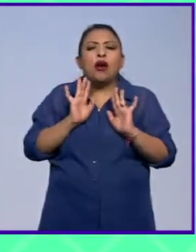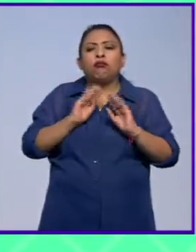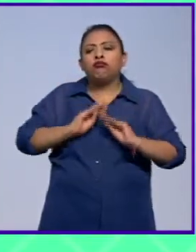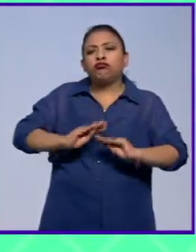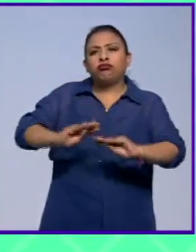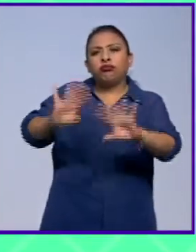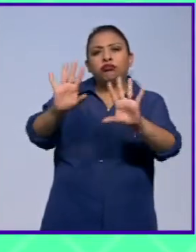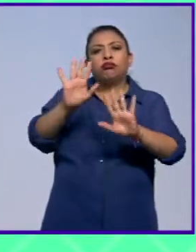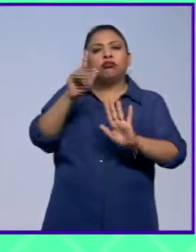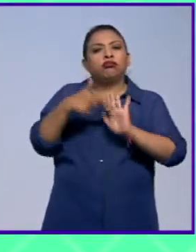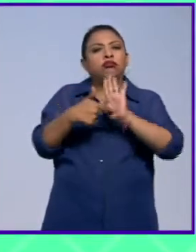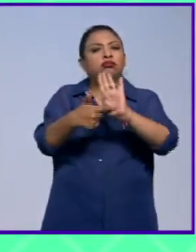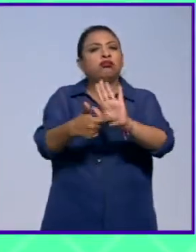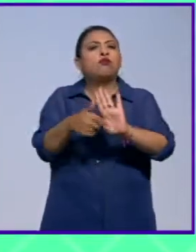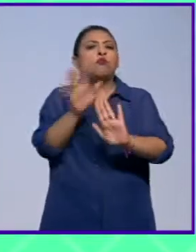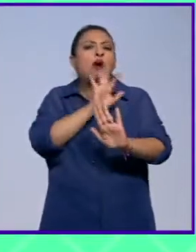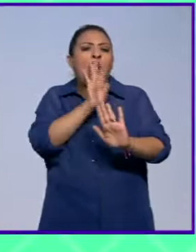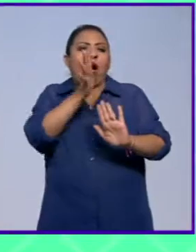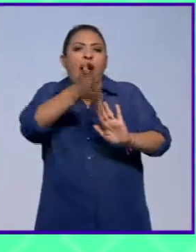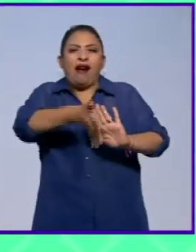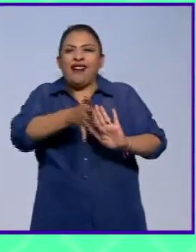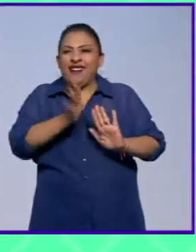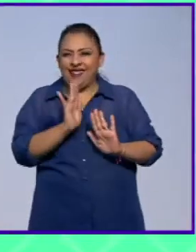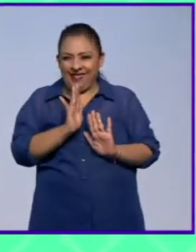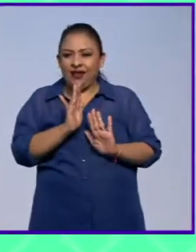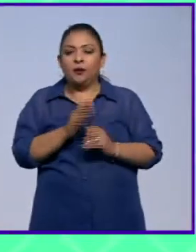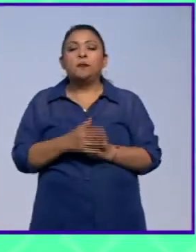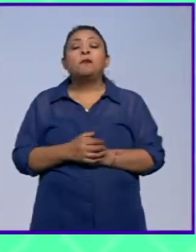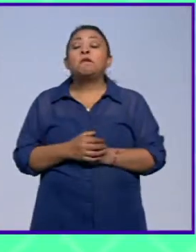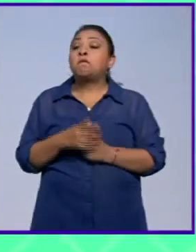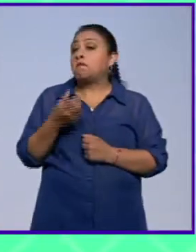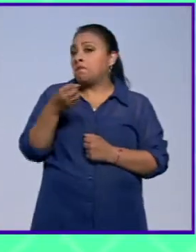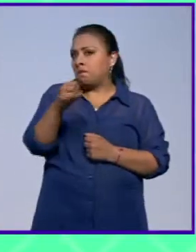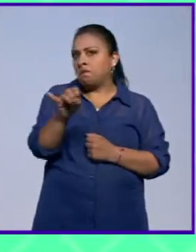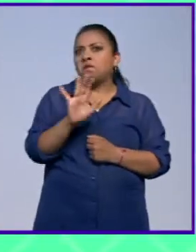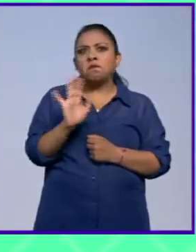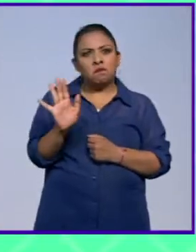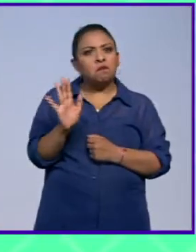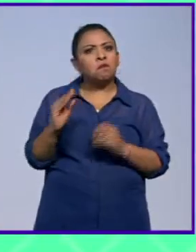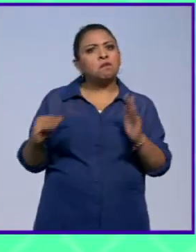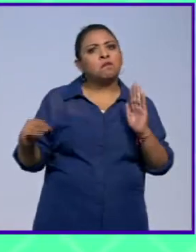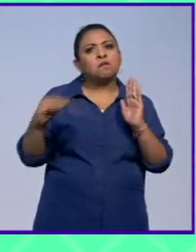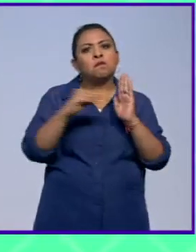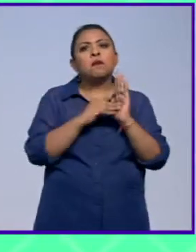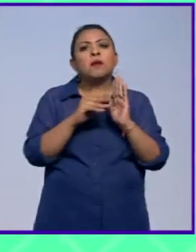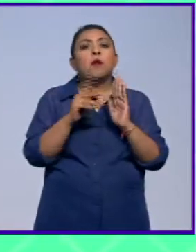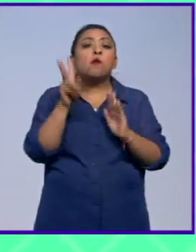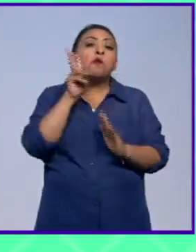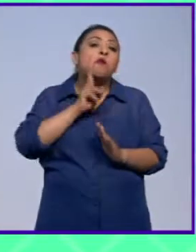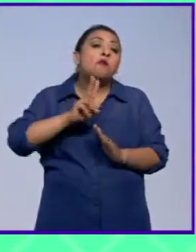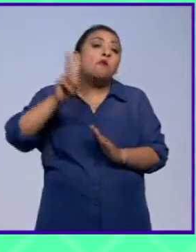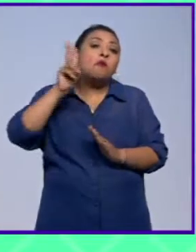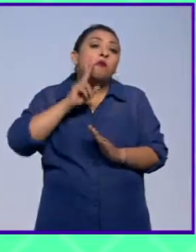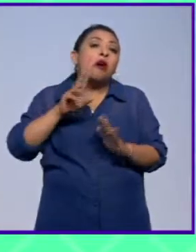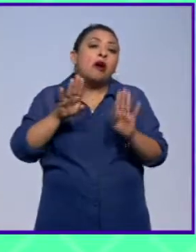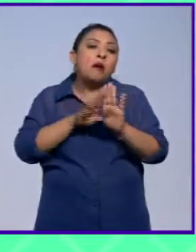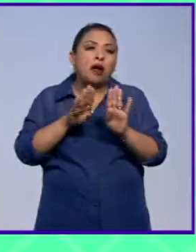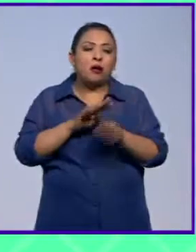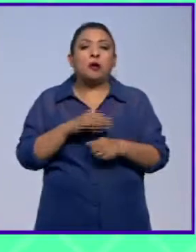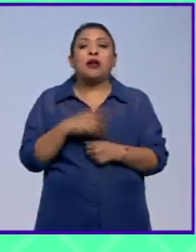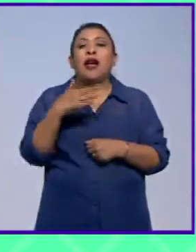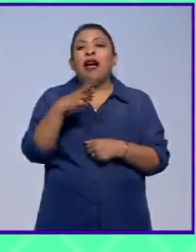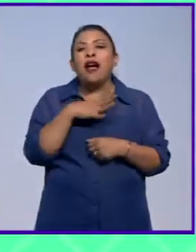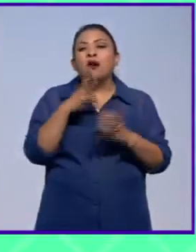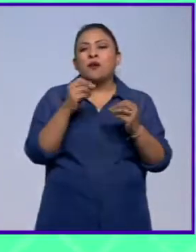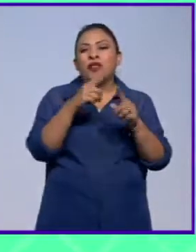ella una presencia por sí misma. y de esa manera fue que así lo intentamos hacer, ¿verdad? Fue esta